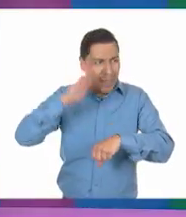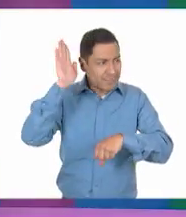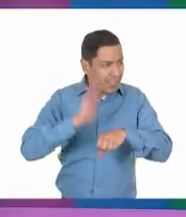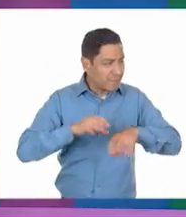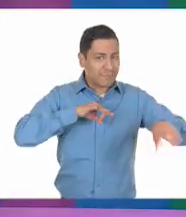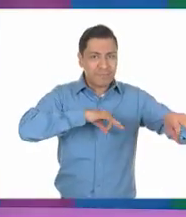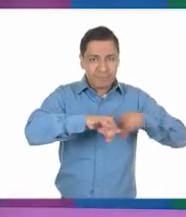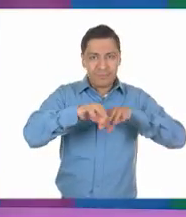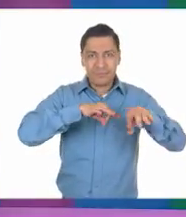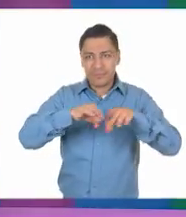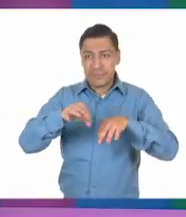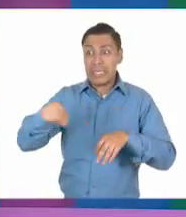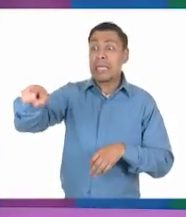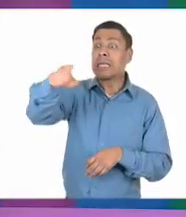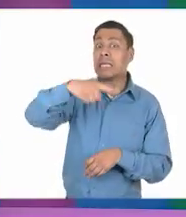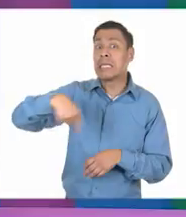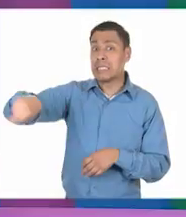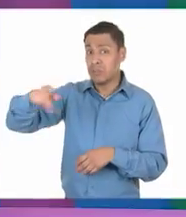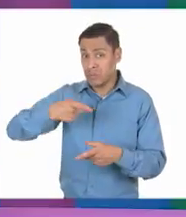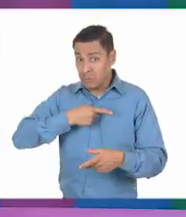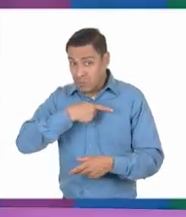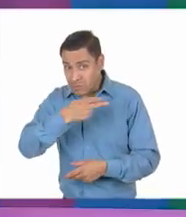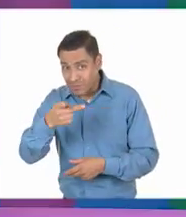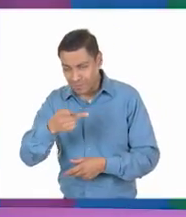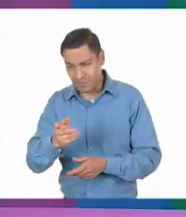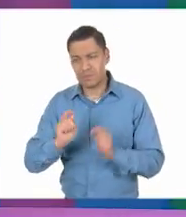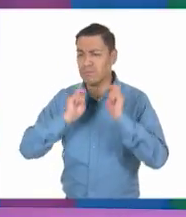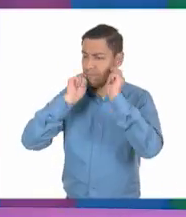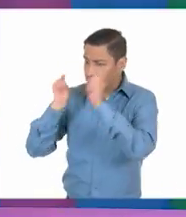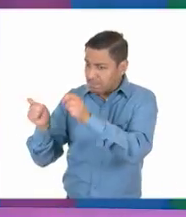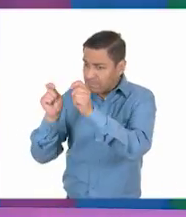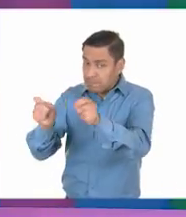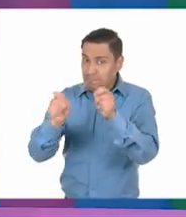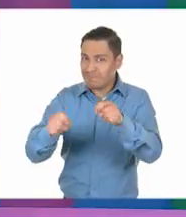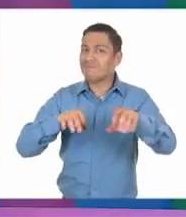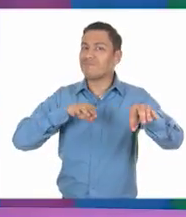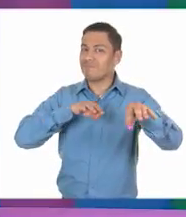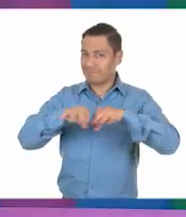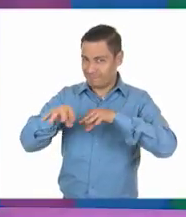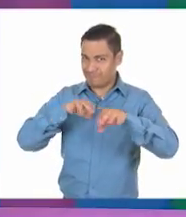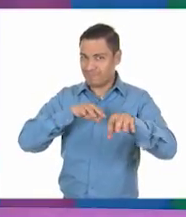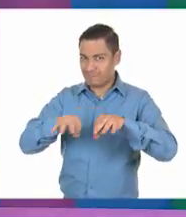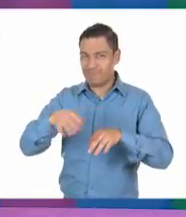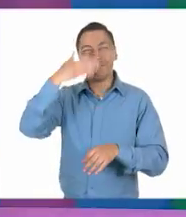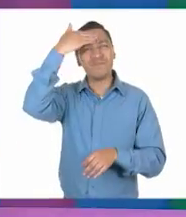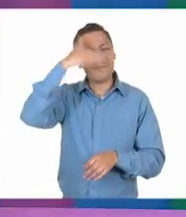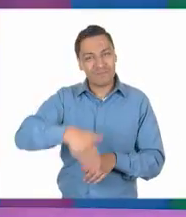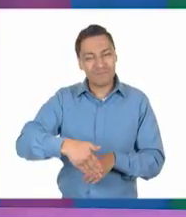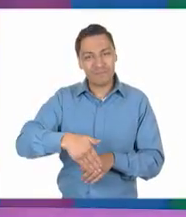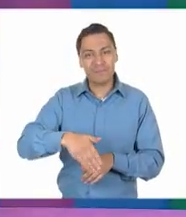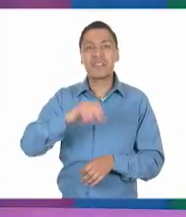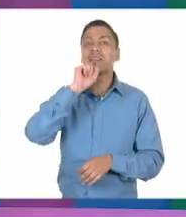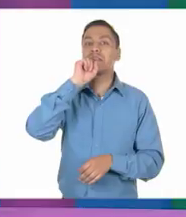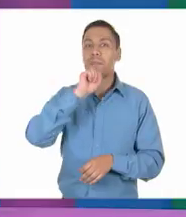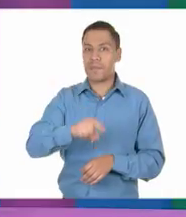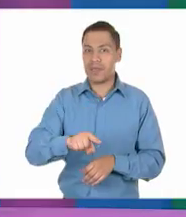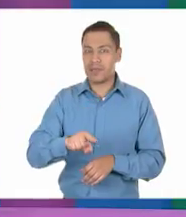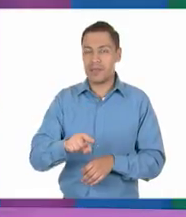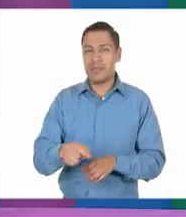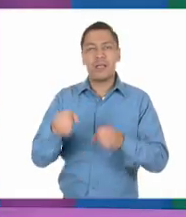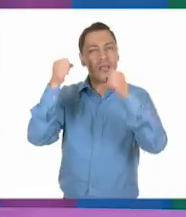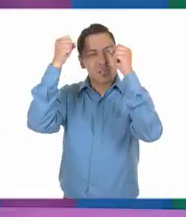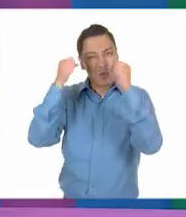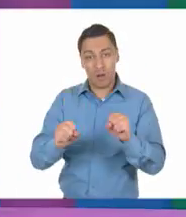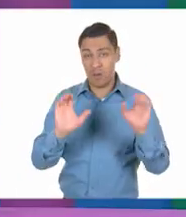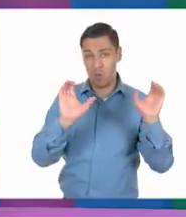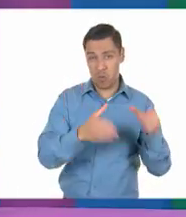personas en situación de pobreza puedan acceder a ellos. ¿Y saben qué? ¿Qué? También, bueno, asegurar que